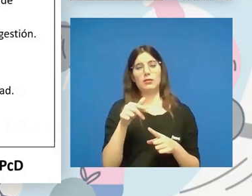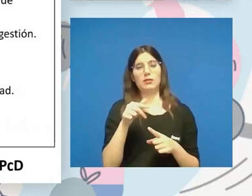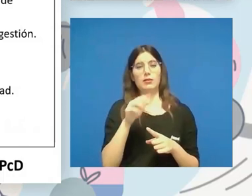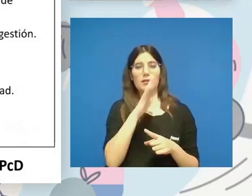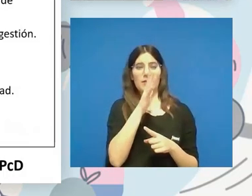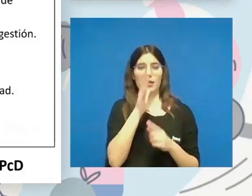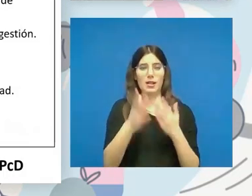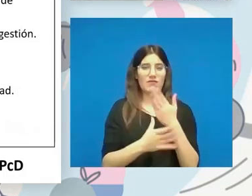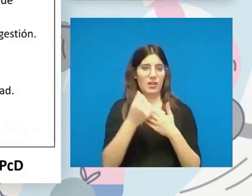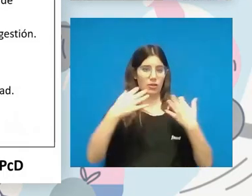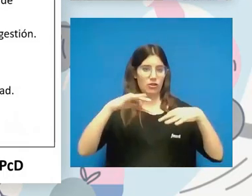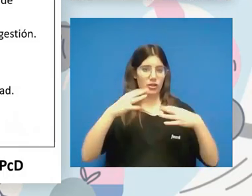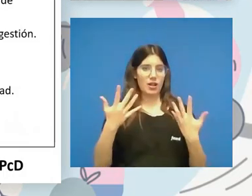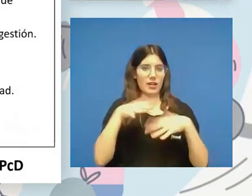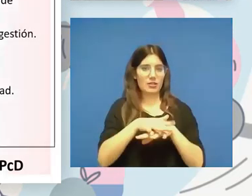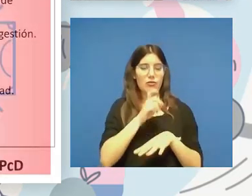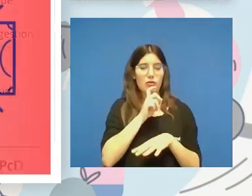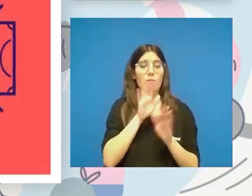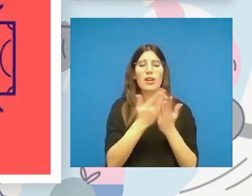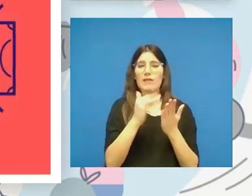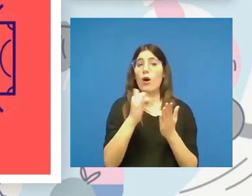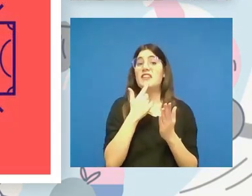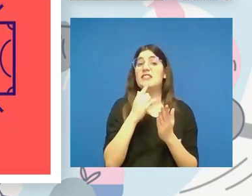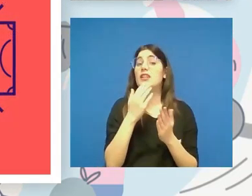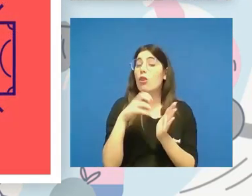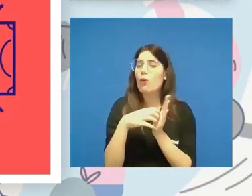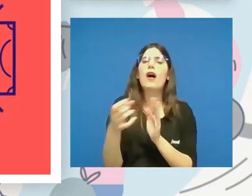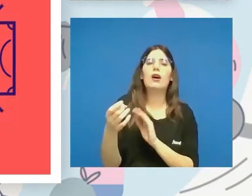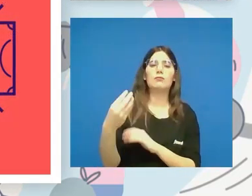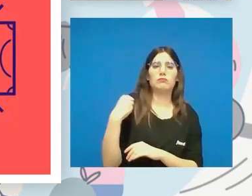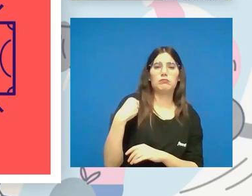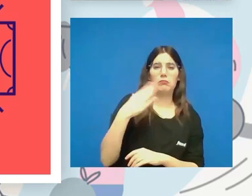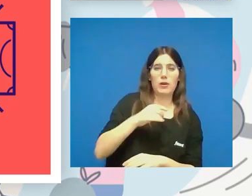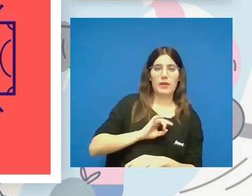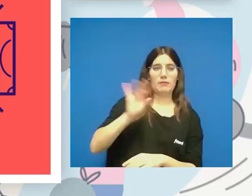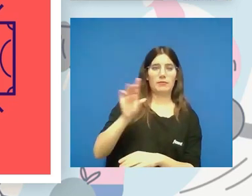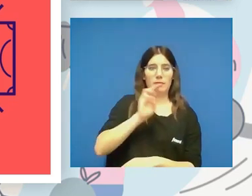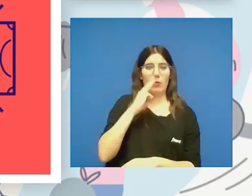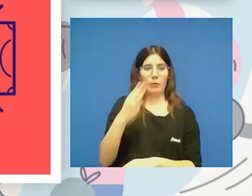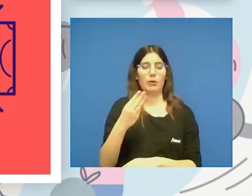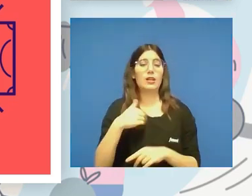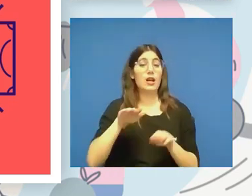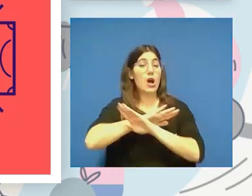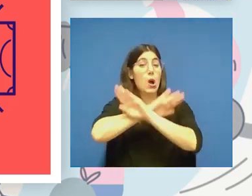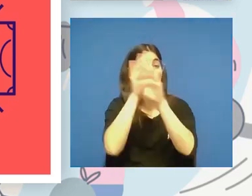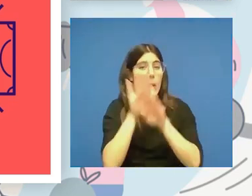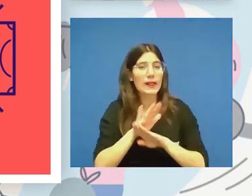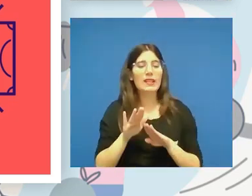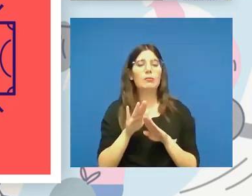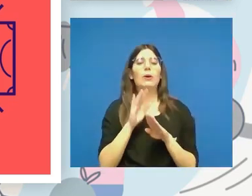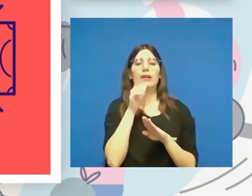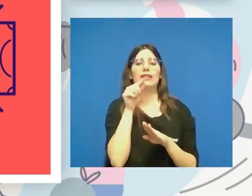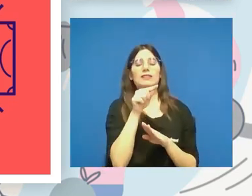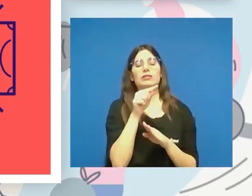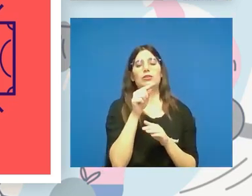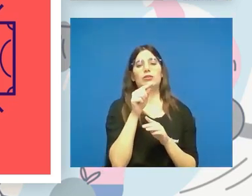ordinarias. Lo tenéis en el libro, si no me podéis escribir, yo os paso la diapositiva. Finalizo. Fijaros, estos son los iconos que se